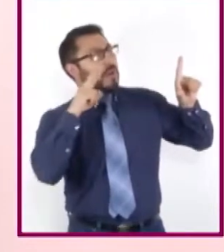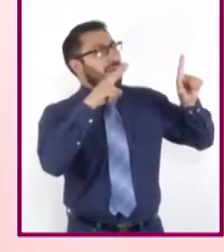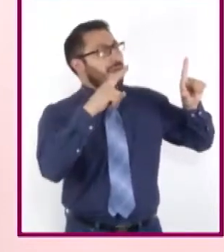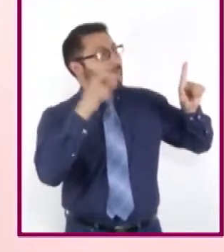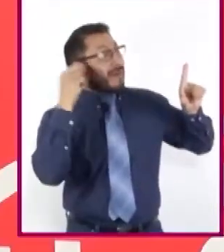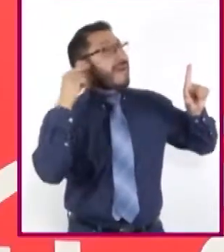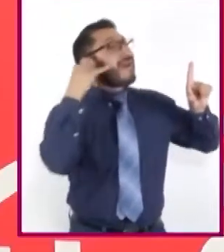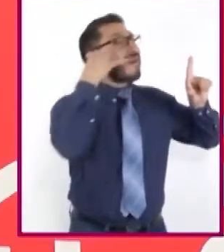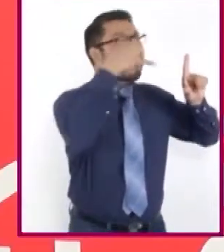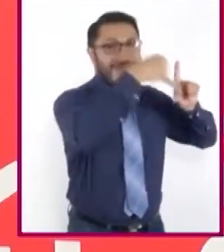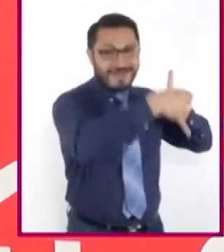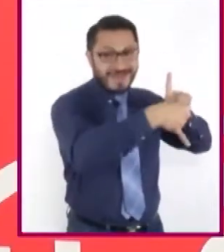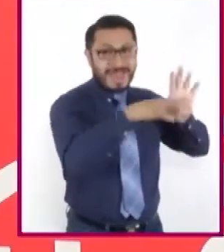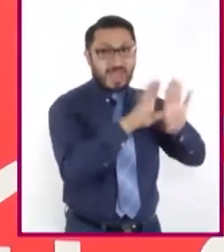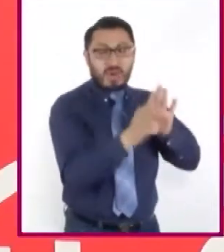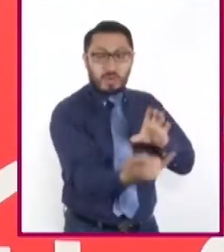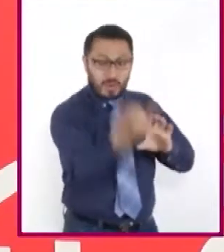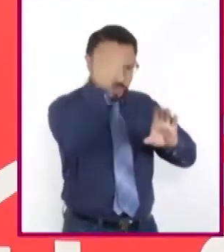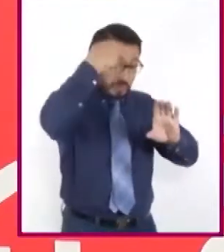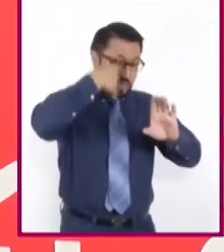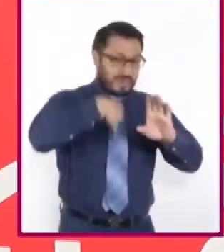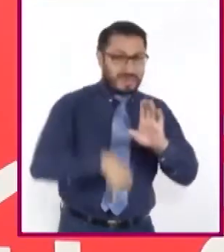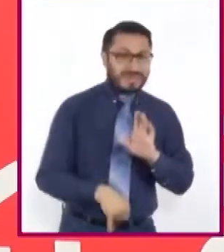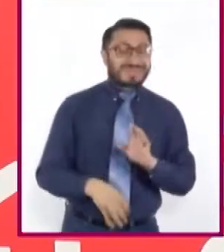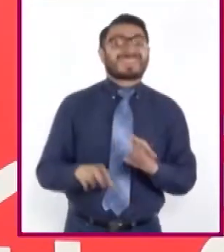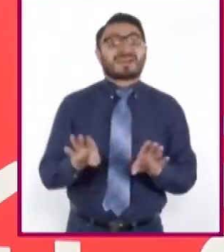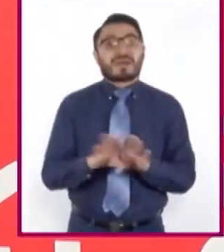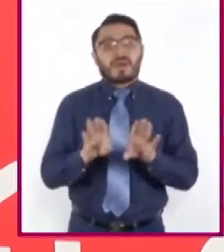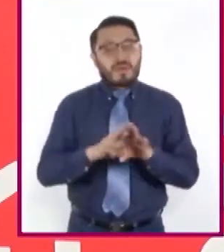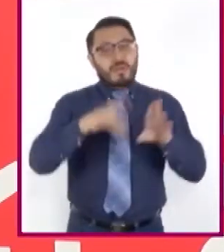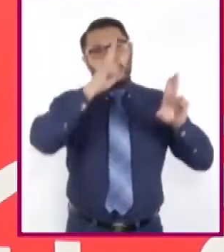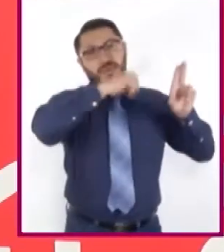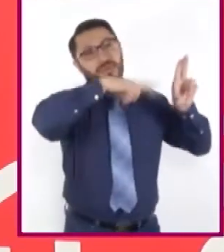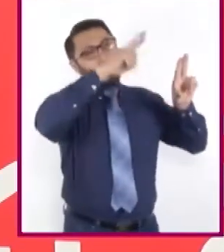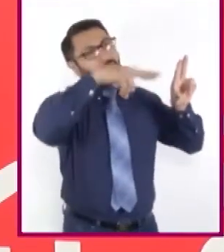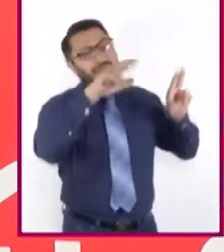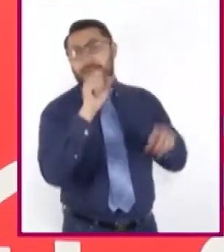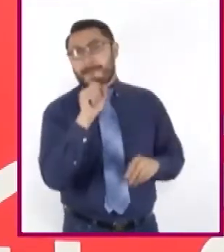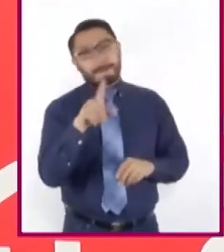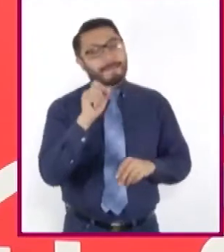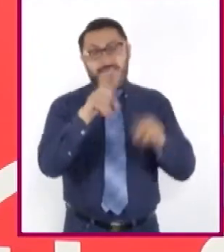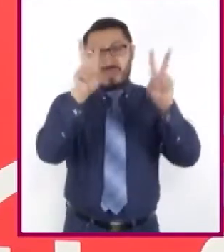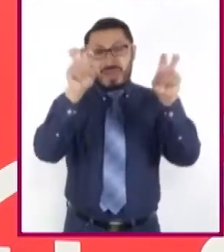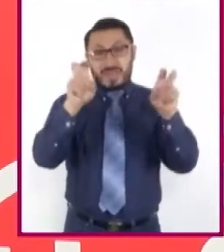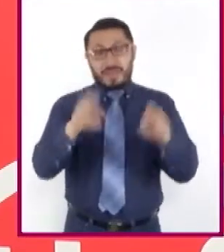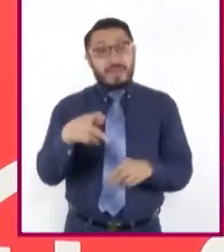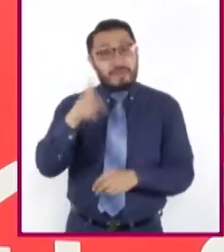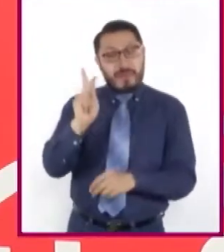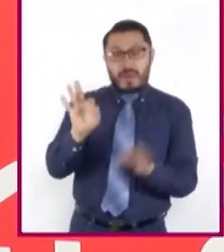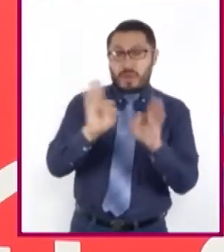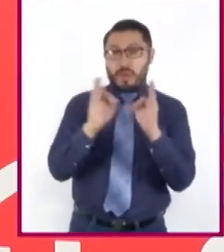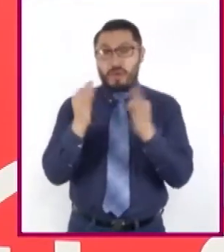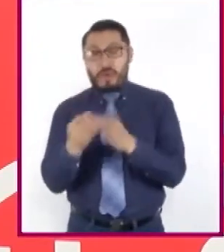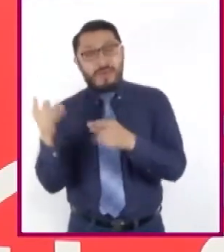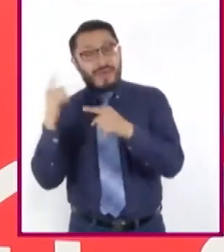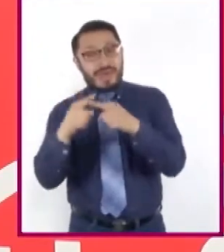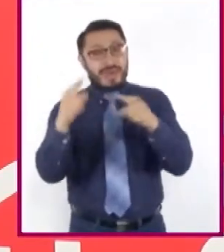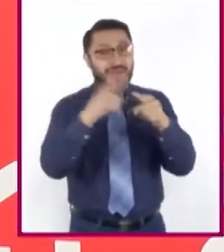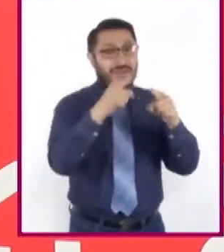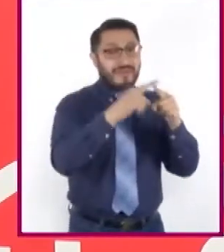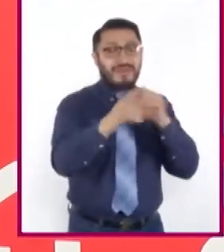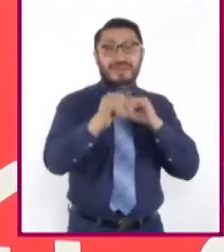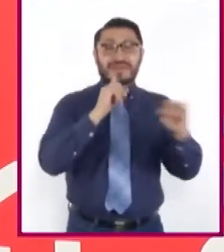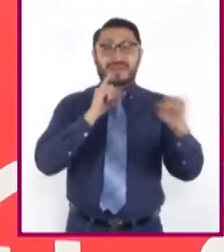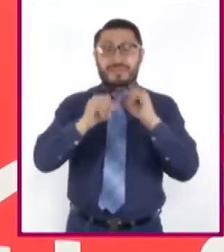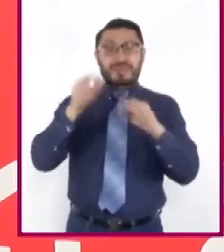mismos. Las obras, aunque hablen del mismo tema, su interpretación o manera de representarlas varía a lo largo de la